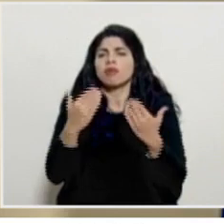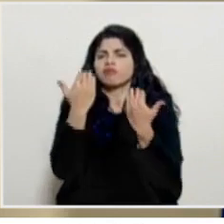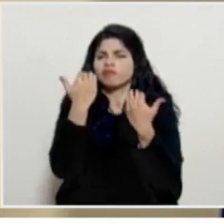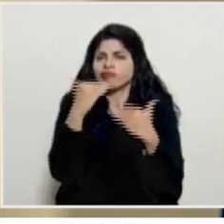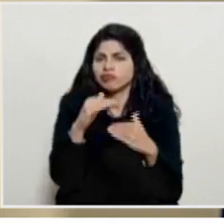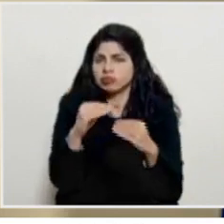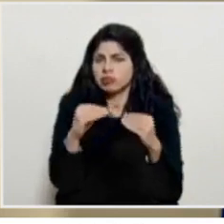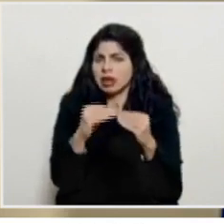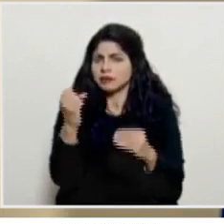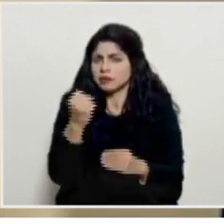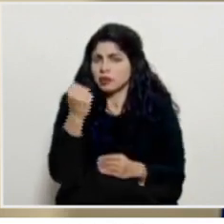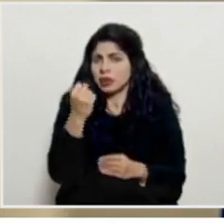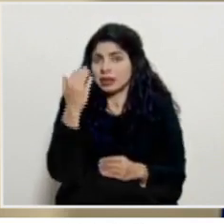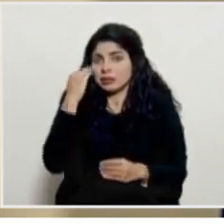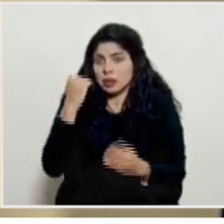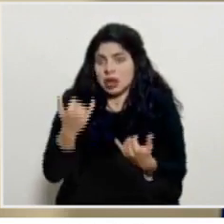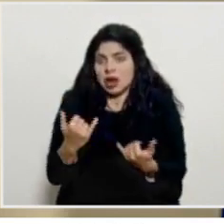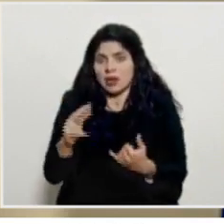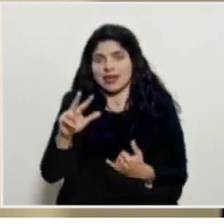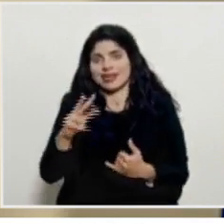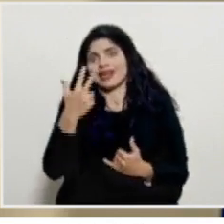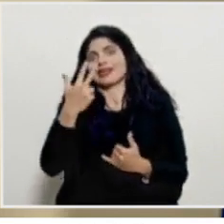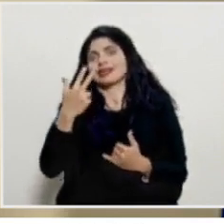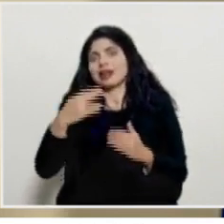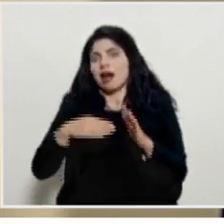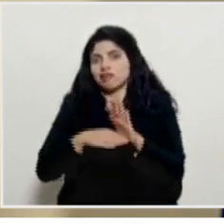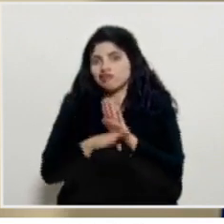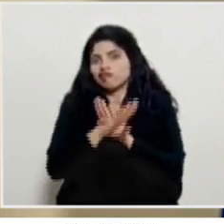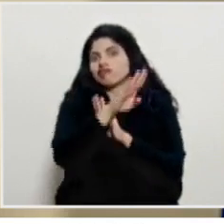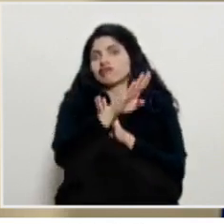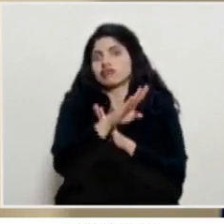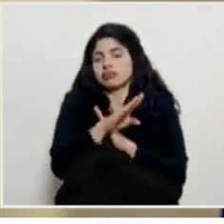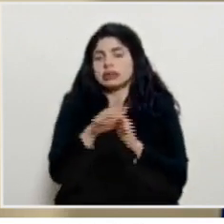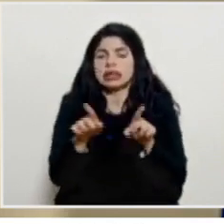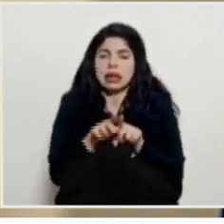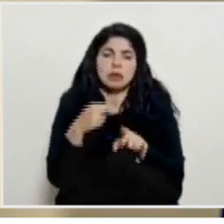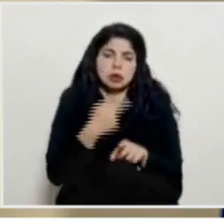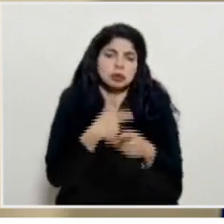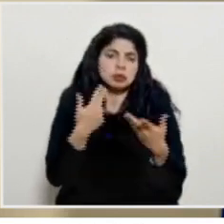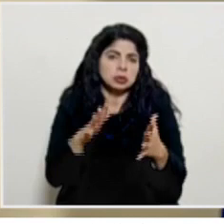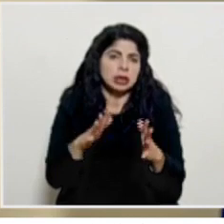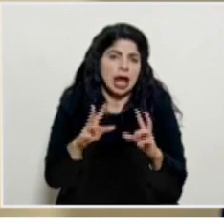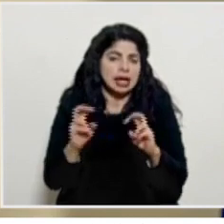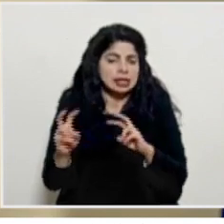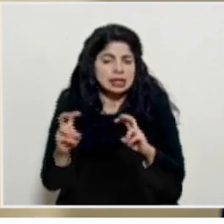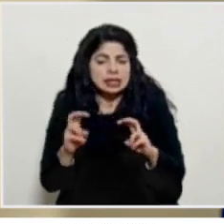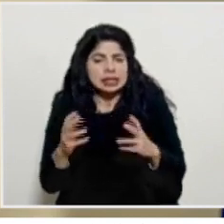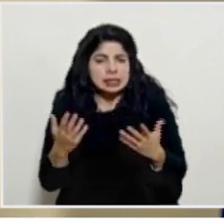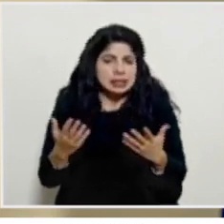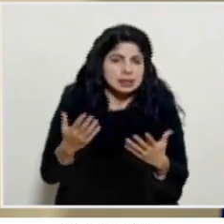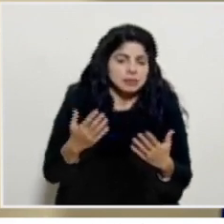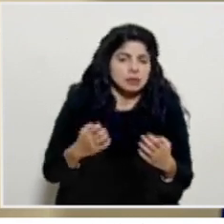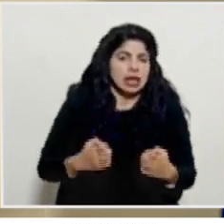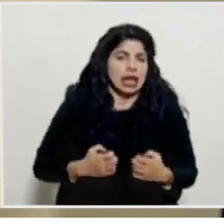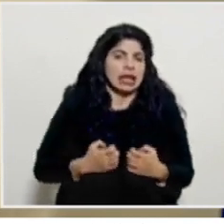drásticas ante una tercera ola también lo hemos estado indicando existe mucha